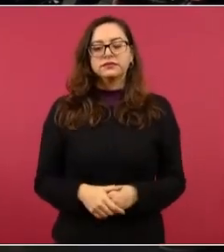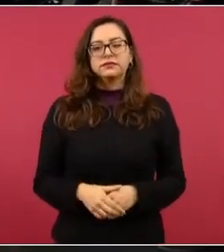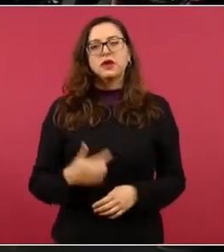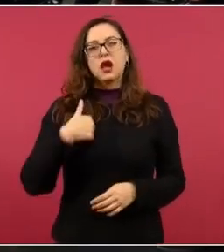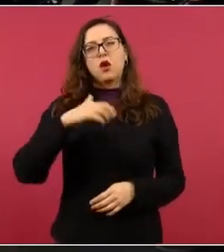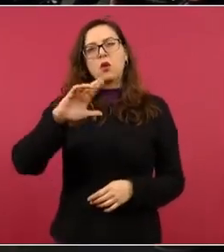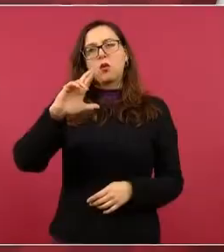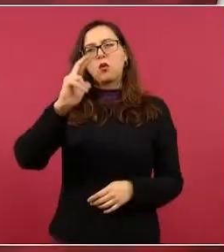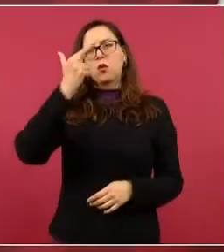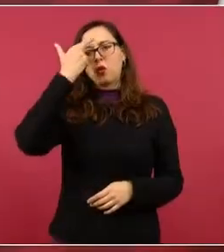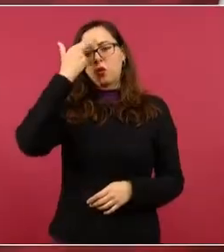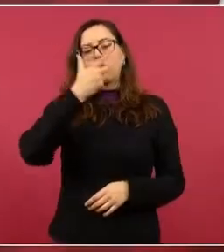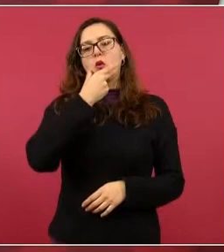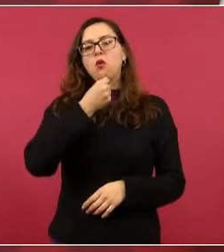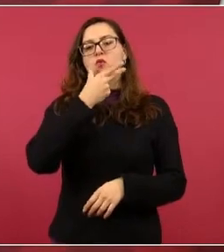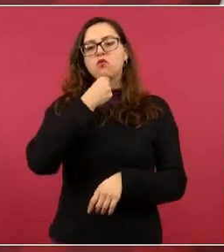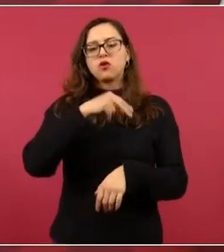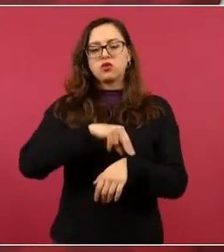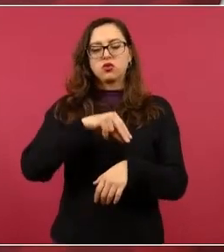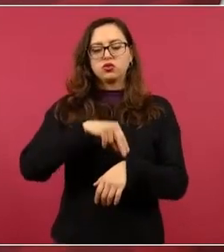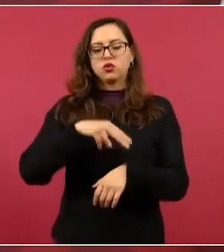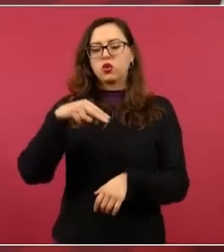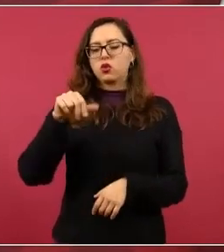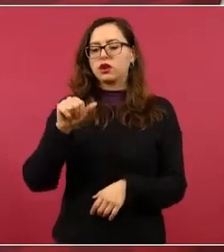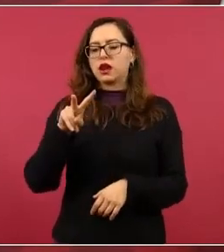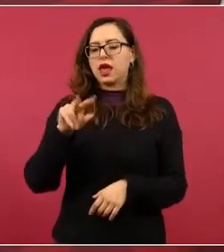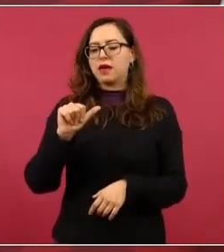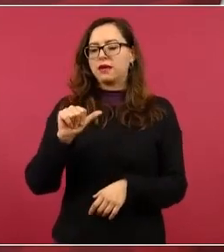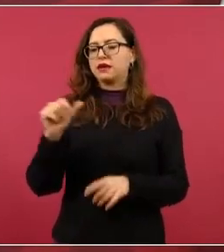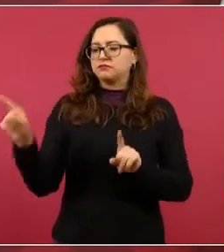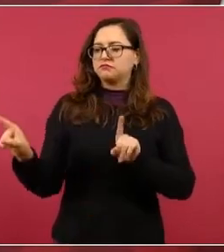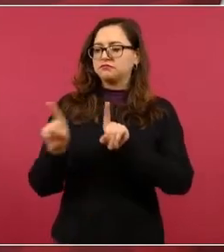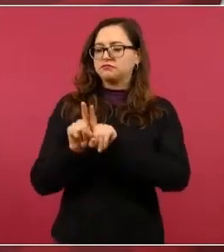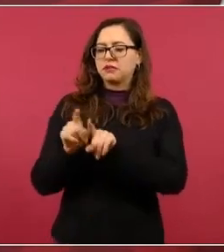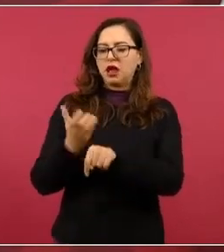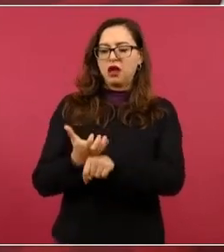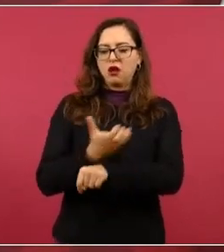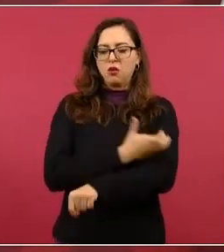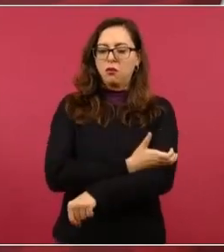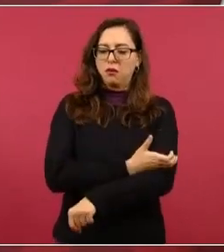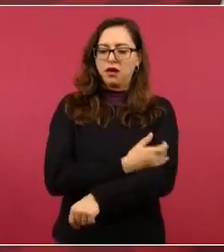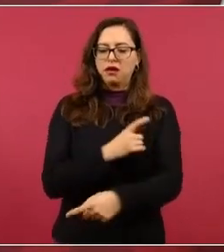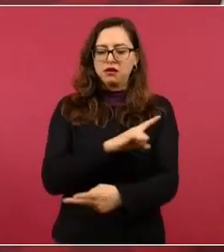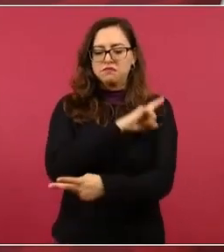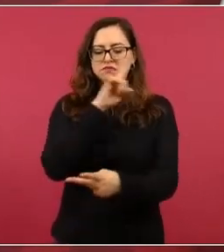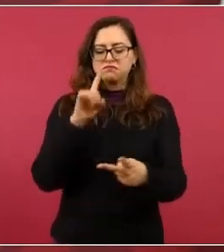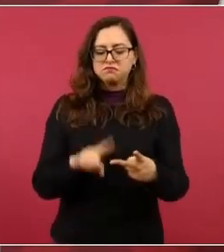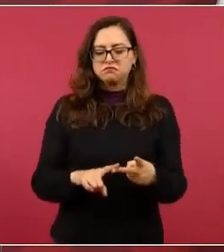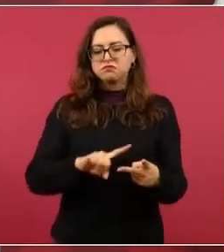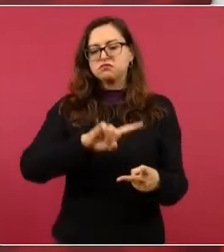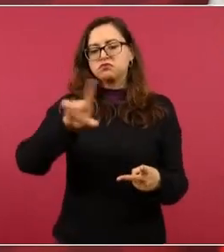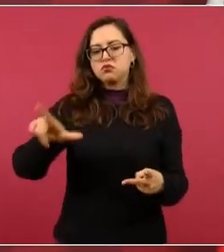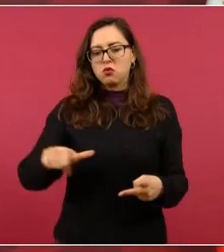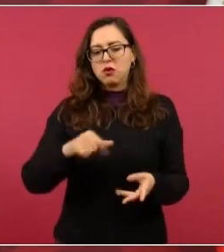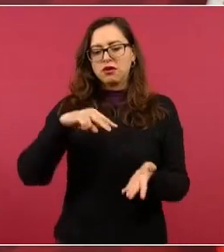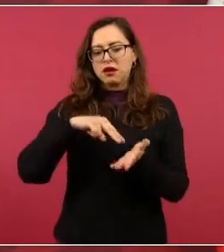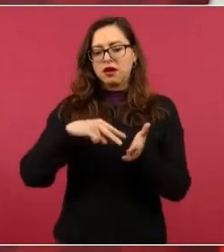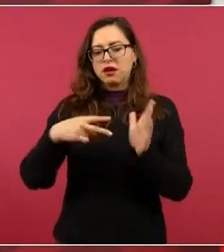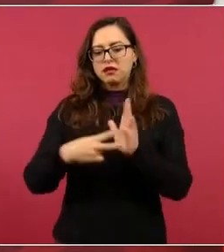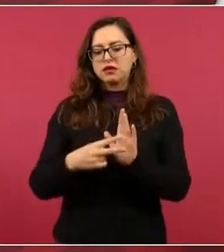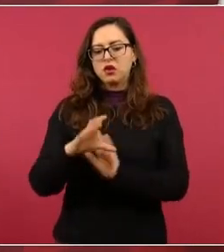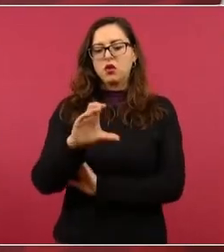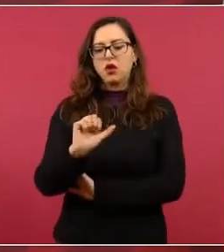el doctor Salvador Nava y en otro tramo el ingeniero Cárdenas,